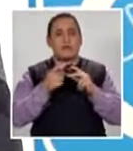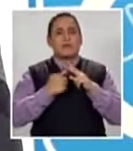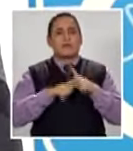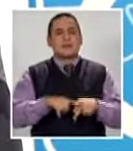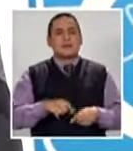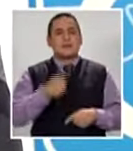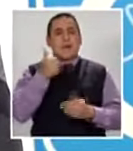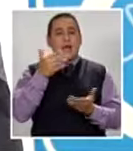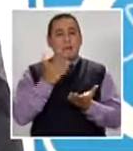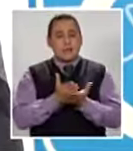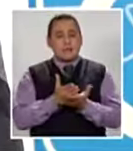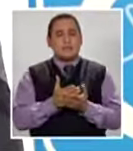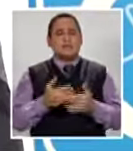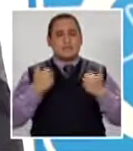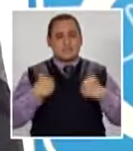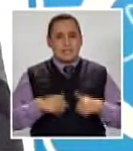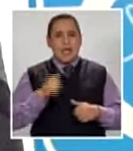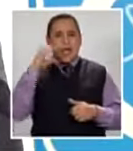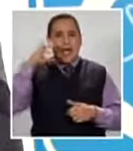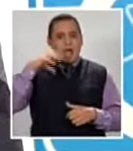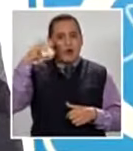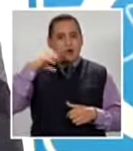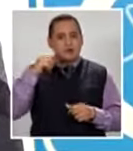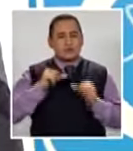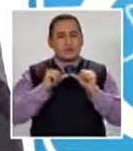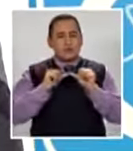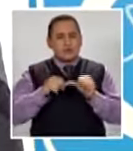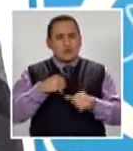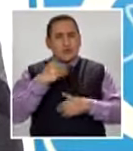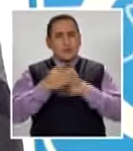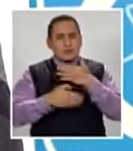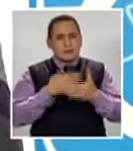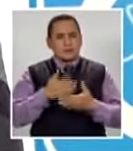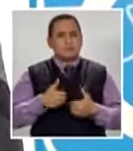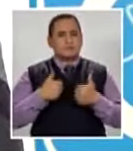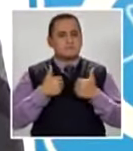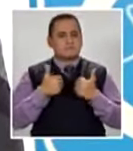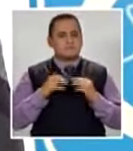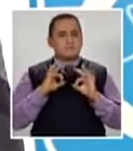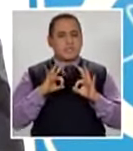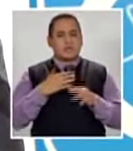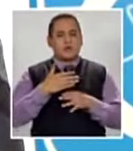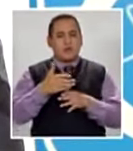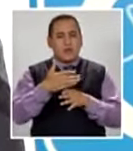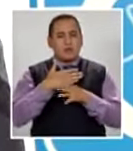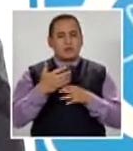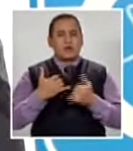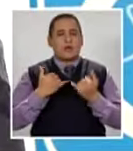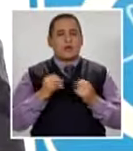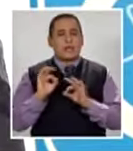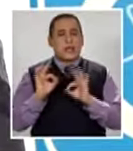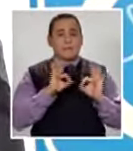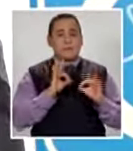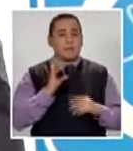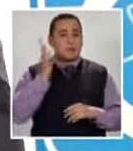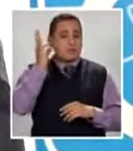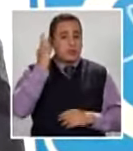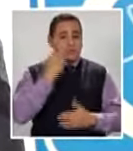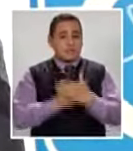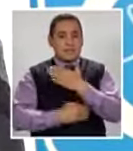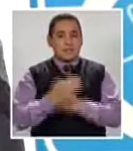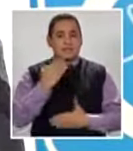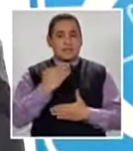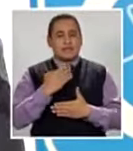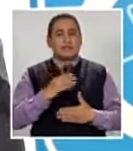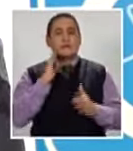iniciamos en el mes de abril Ya estamos a agosto Y continúa La campaña Con mucho éxito Por la colaboración De las mismas mujeres Con